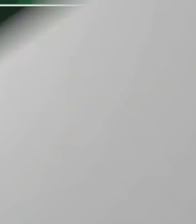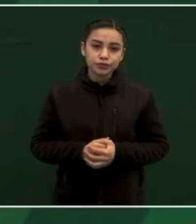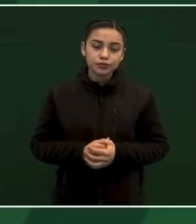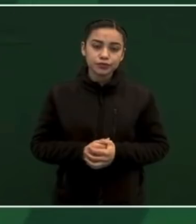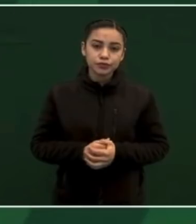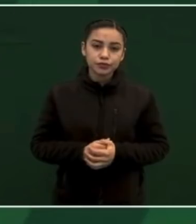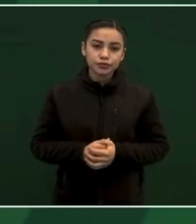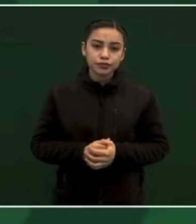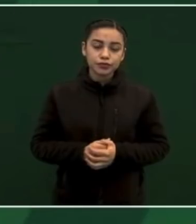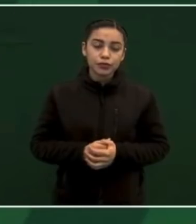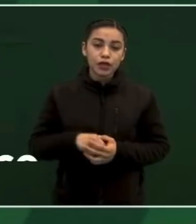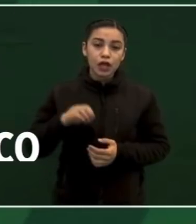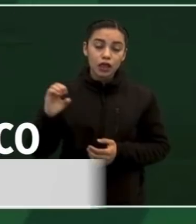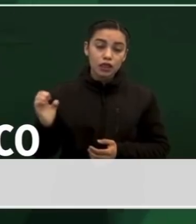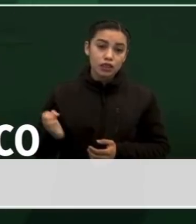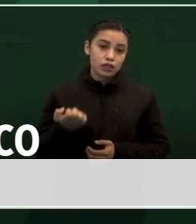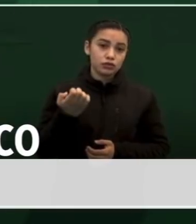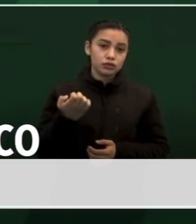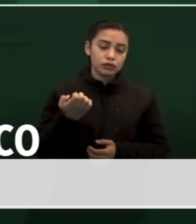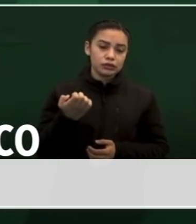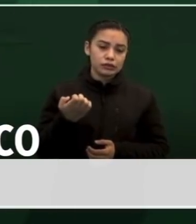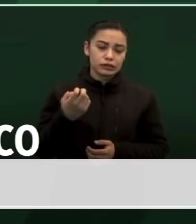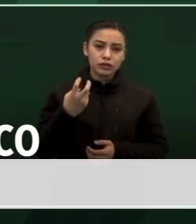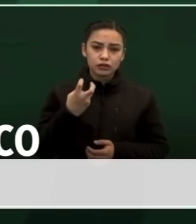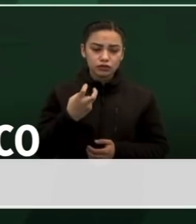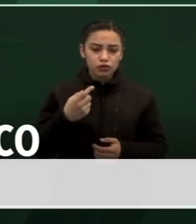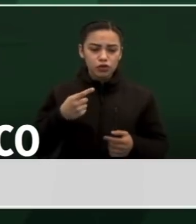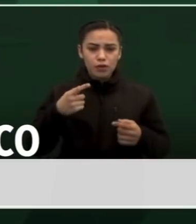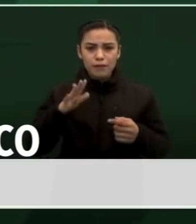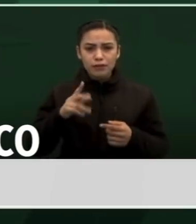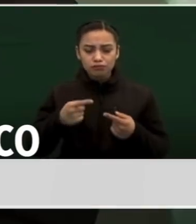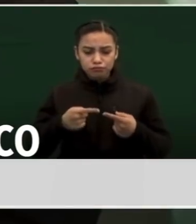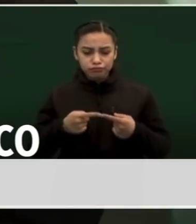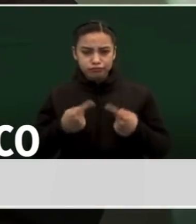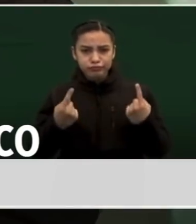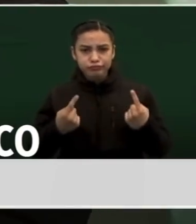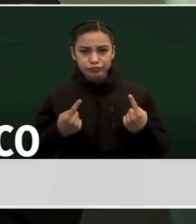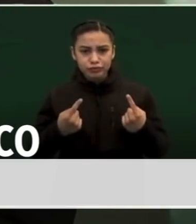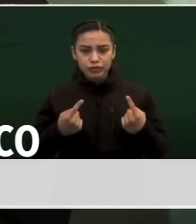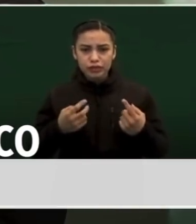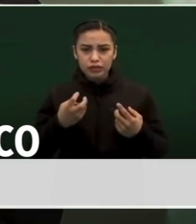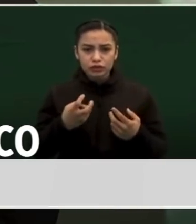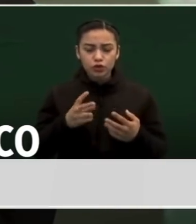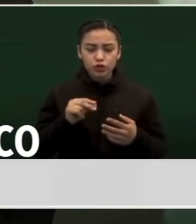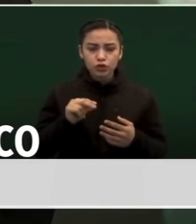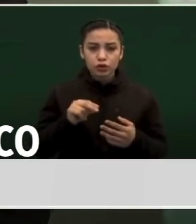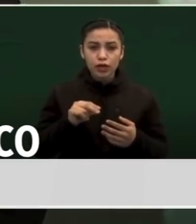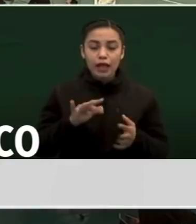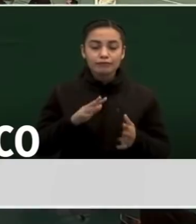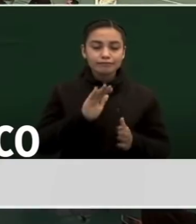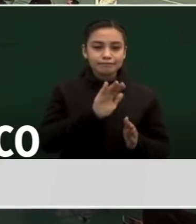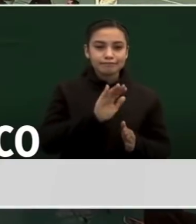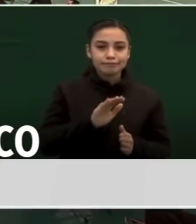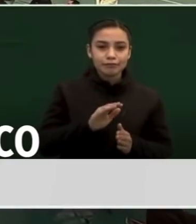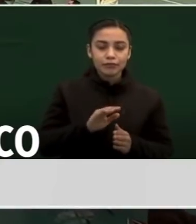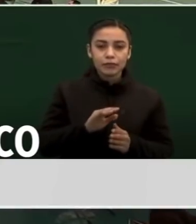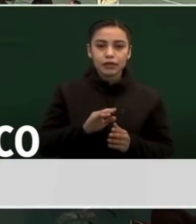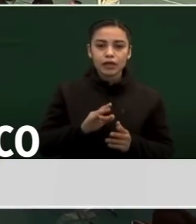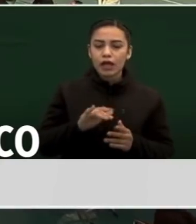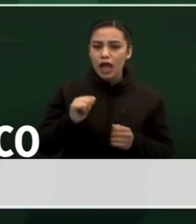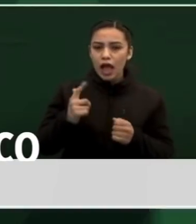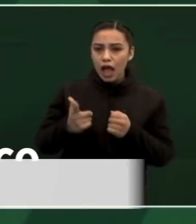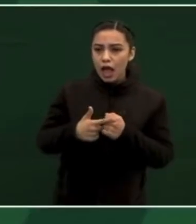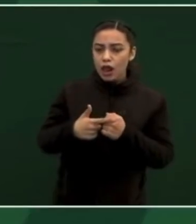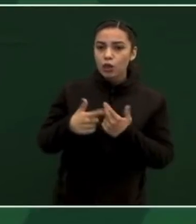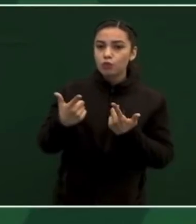Entonces, no es ruptura en las relaciones, es nada más… Ninguna consecuencia diplomática. Nada, nada más